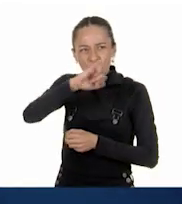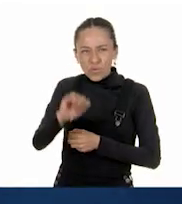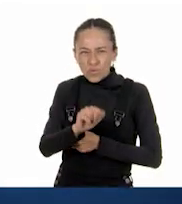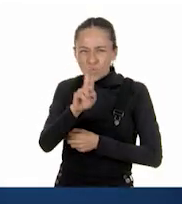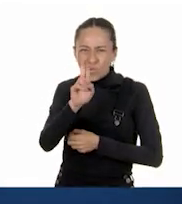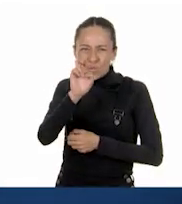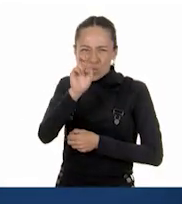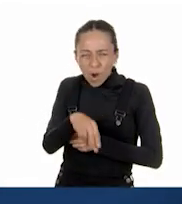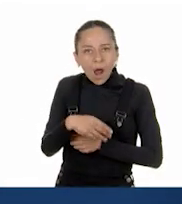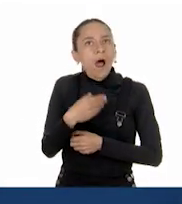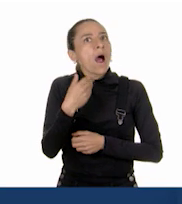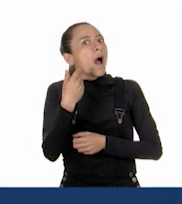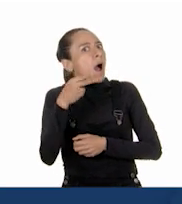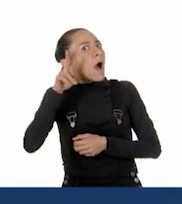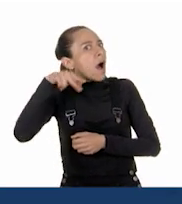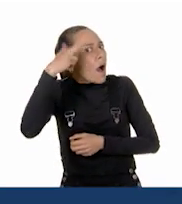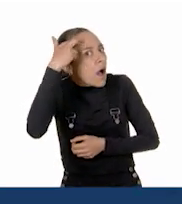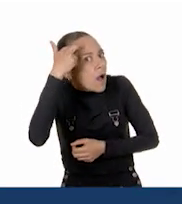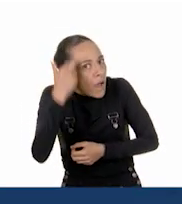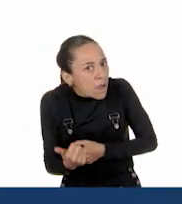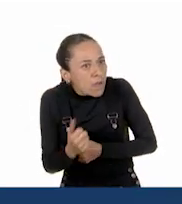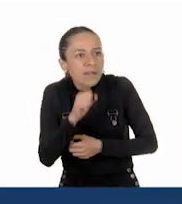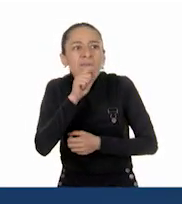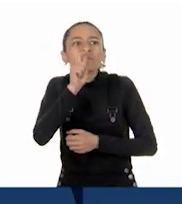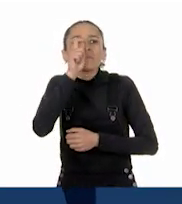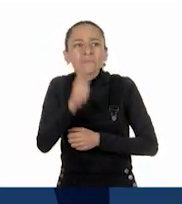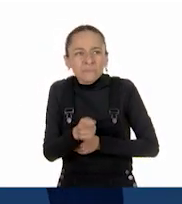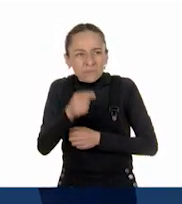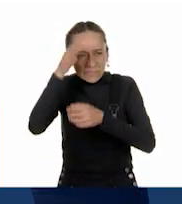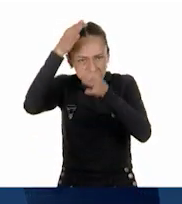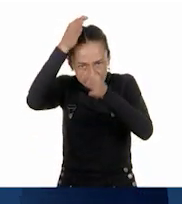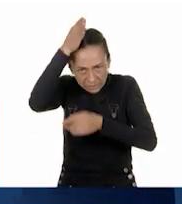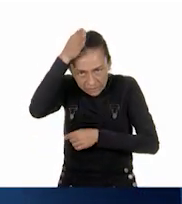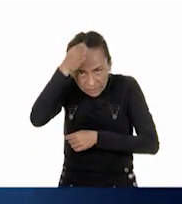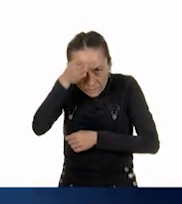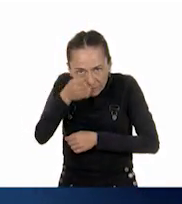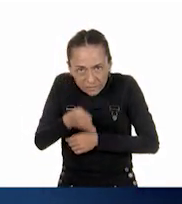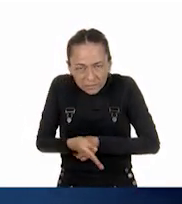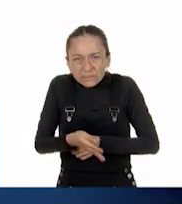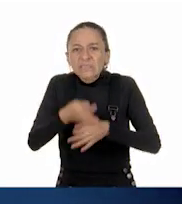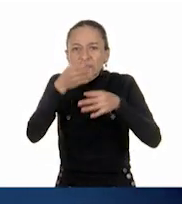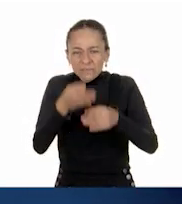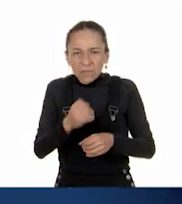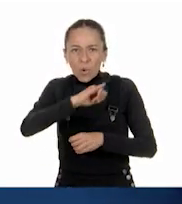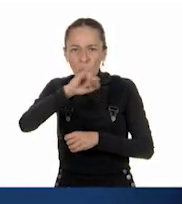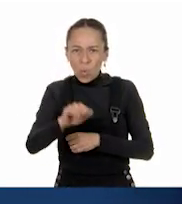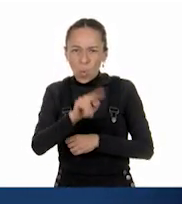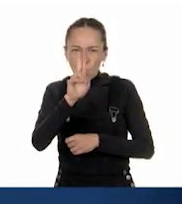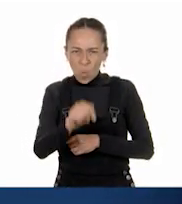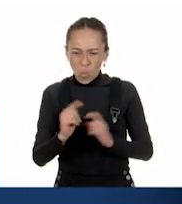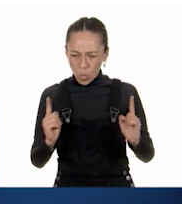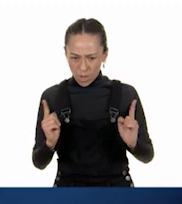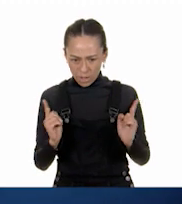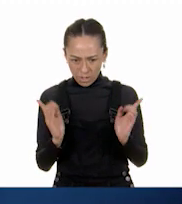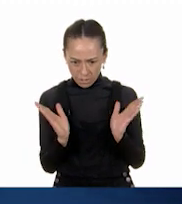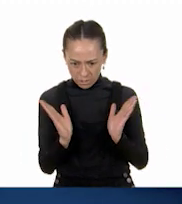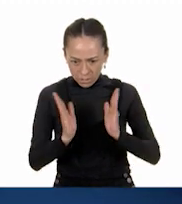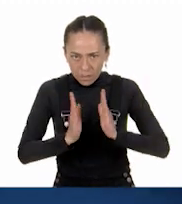flecha que señala la posición de Juan quedó exactamente en medio de la pista.